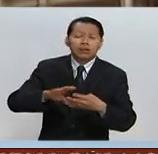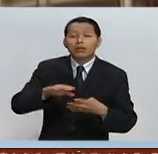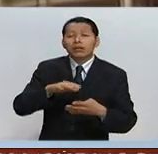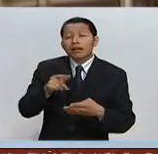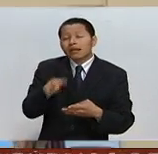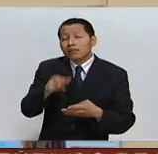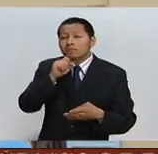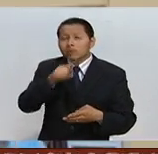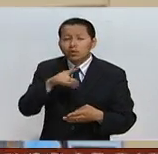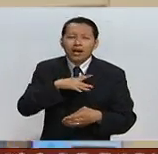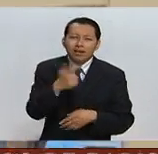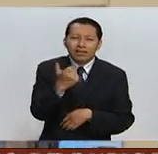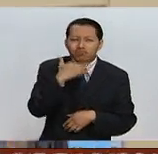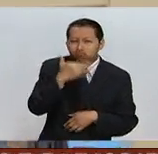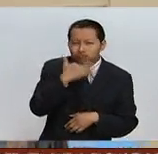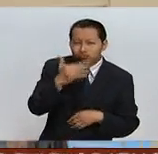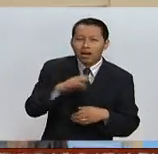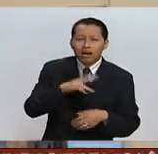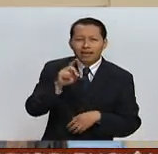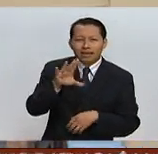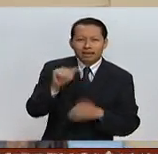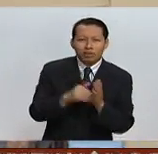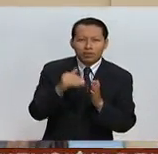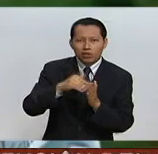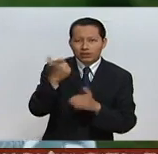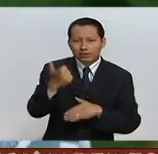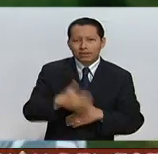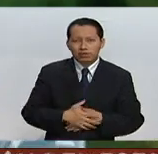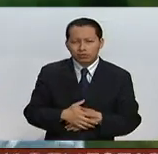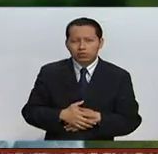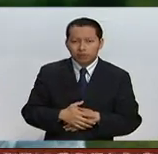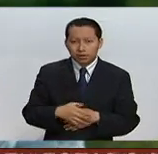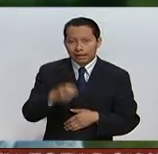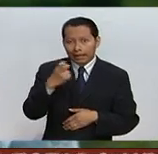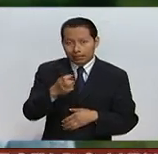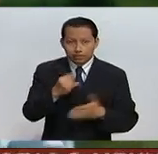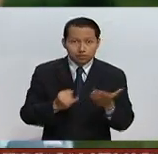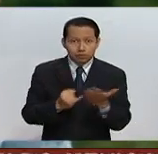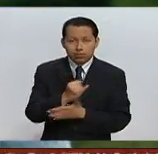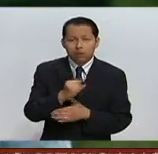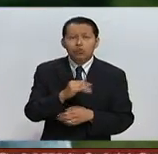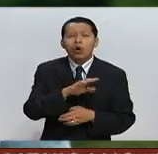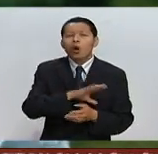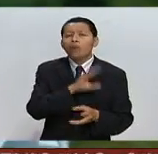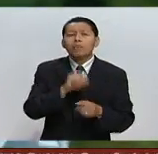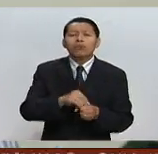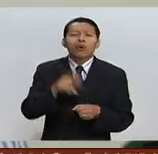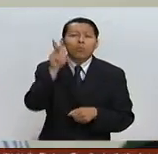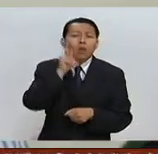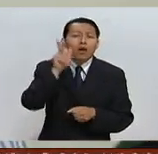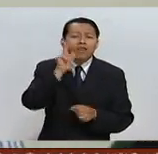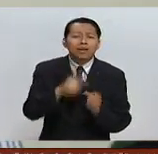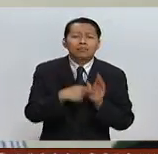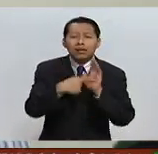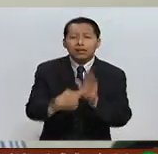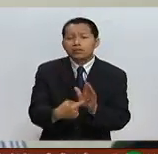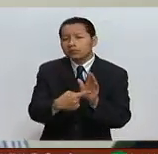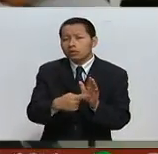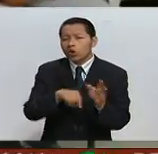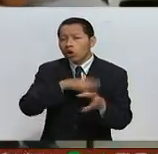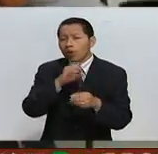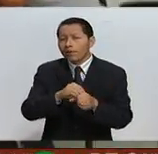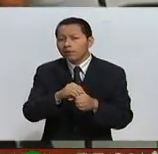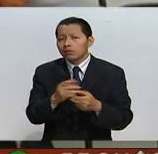lavado de dinero por más de 35 millones de pesos. Dicha resolución busca que se tomen en cuenta las pruebas que ofreció el ex mandatario